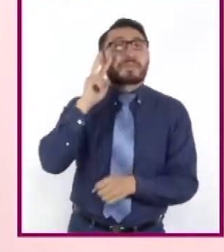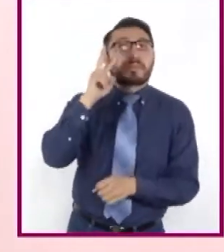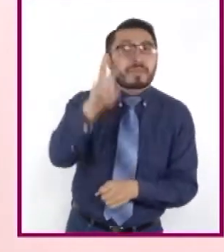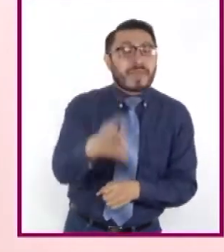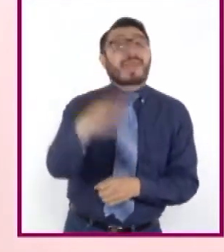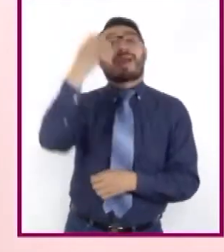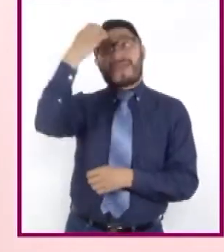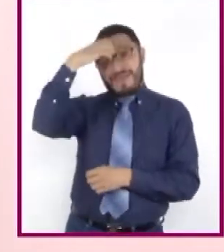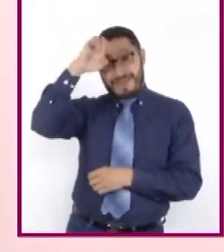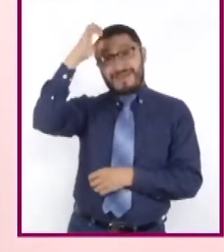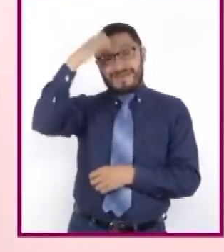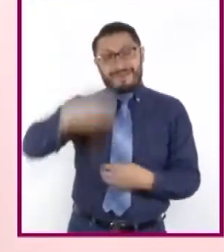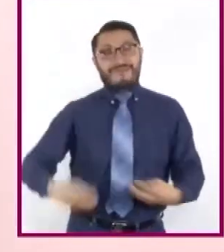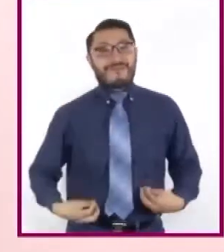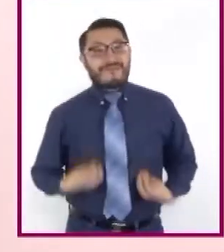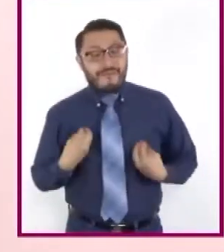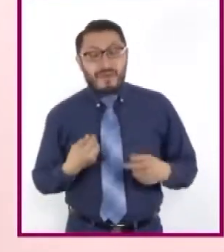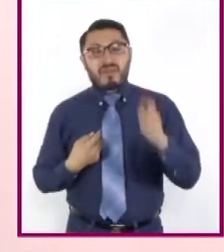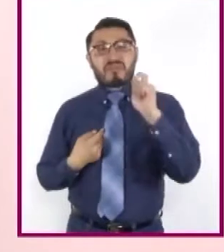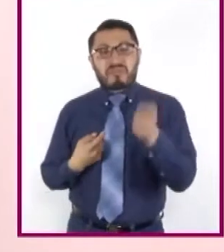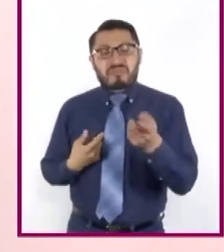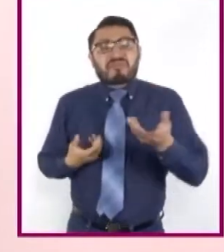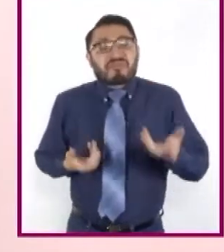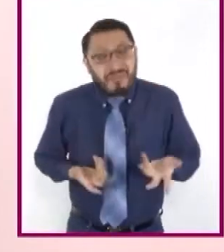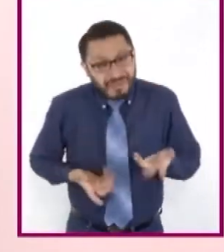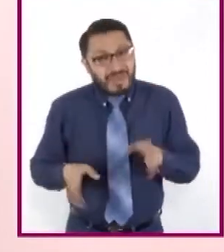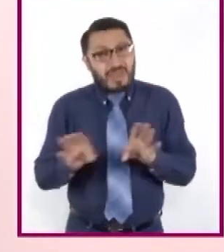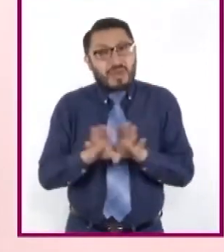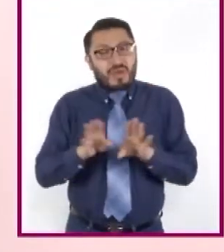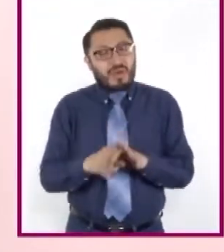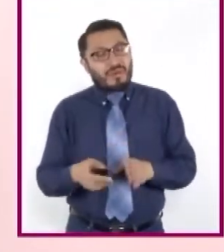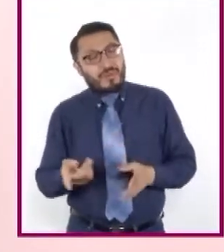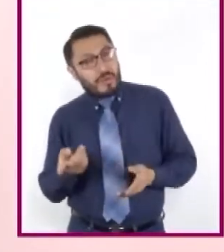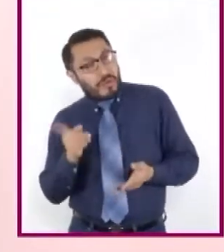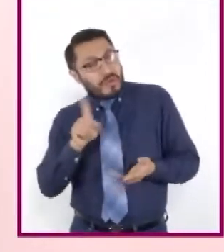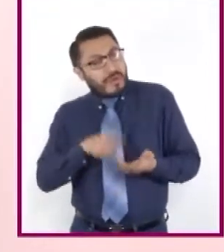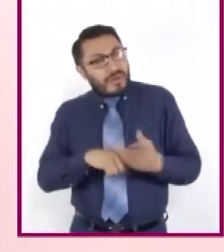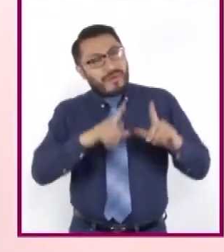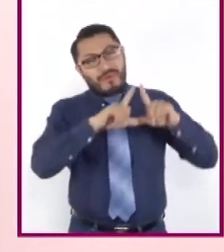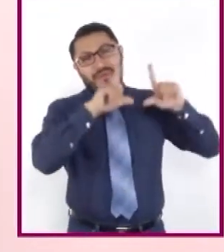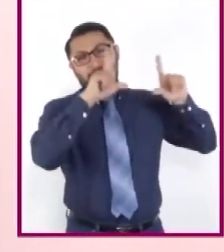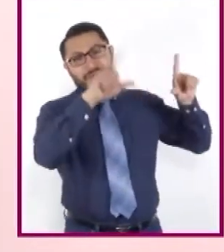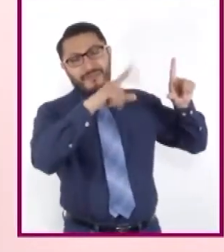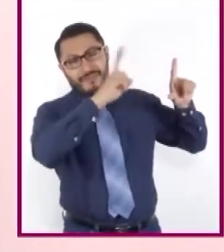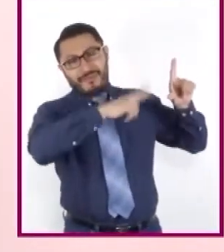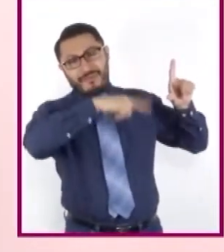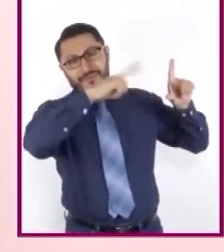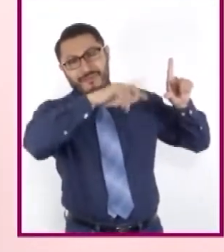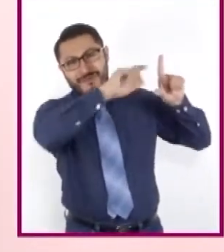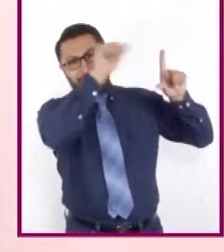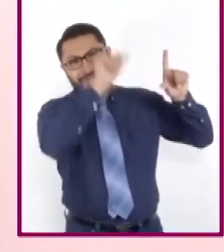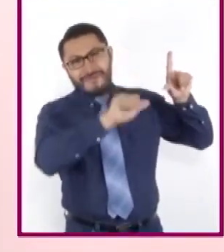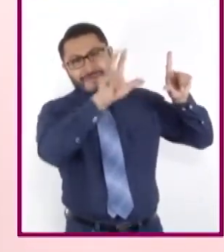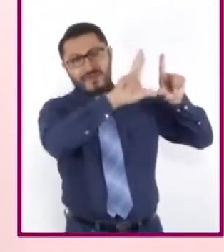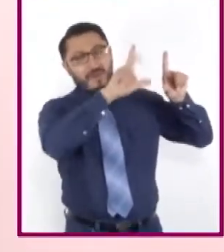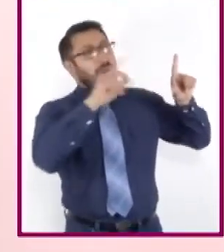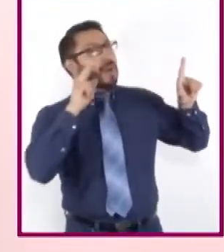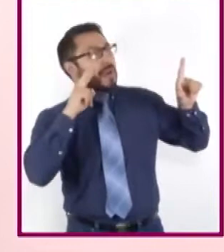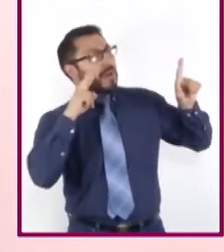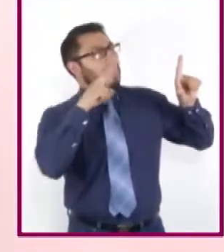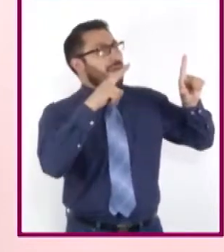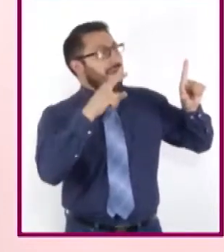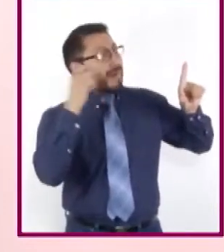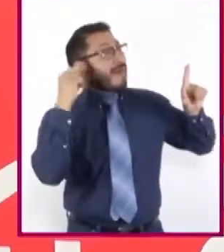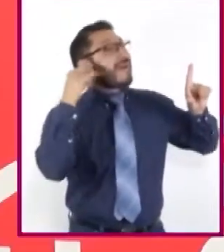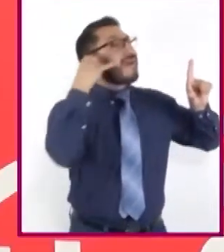Cuando eso sucede, nos asomamos dentro de la obra, pero también nos asomamos dentro de nosotros